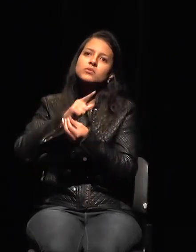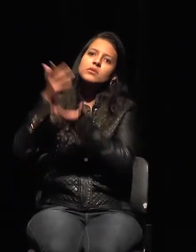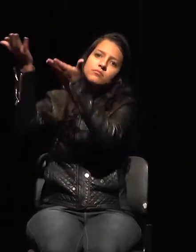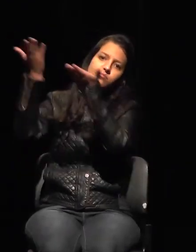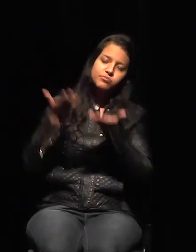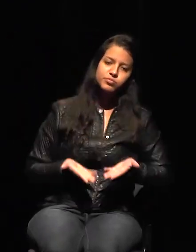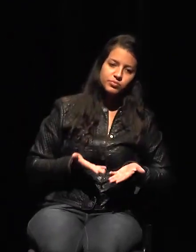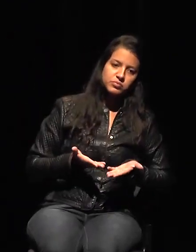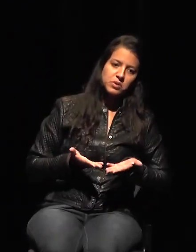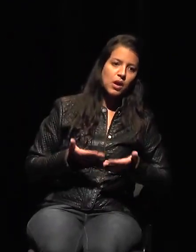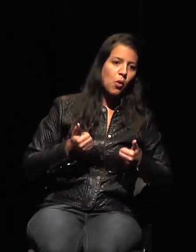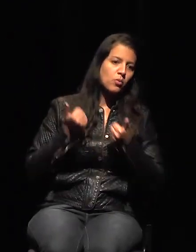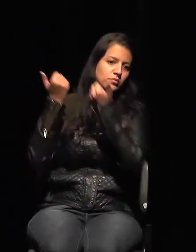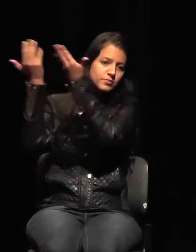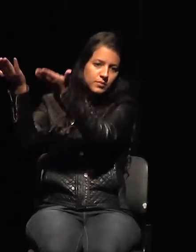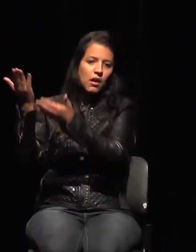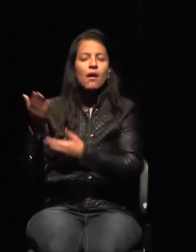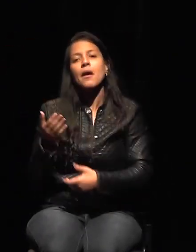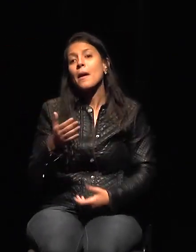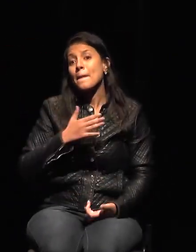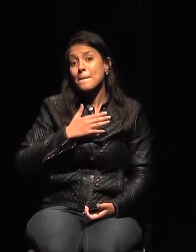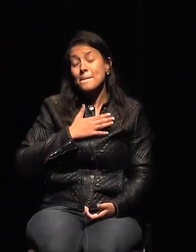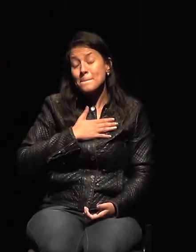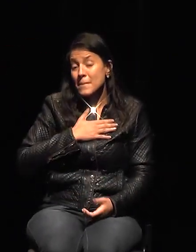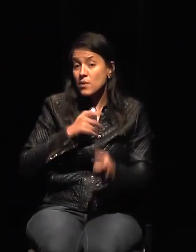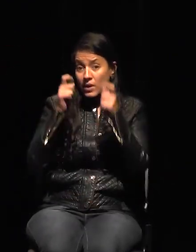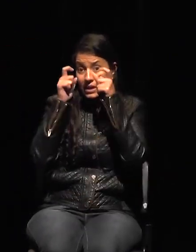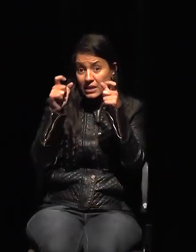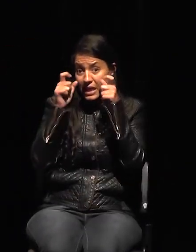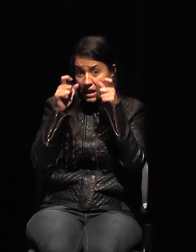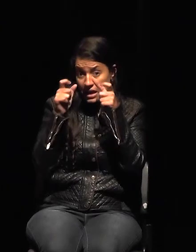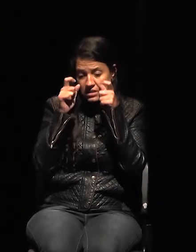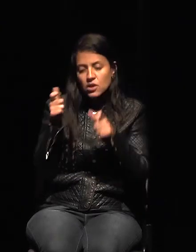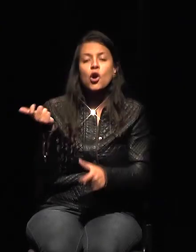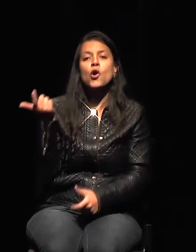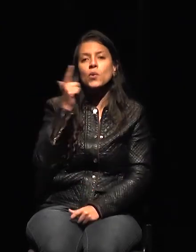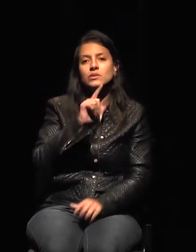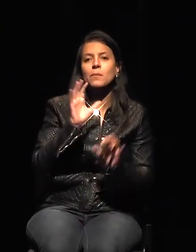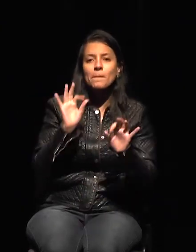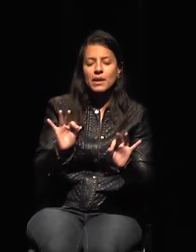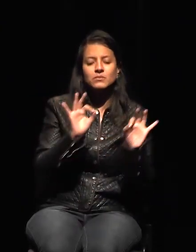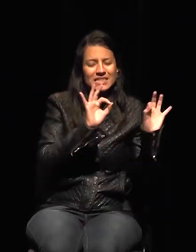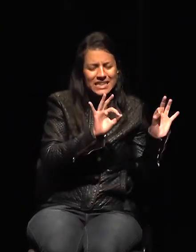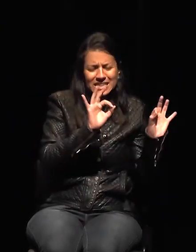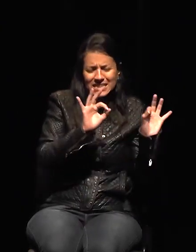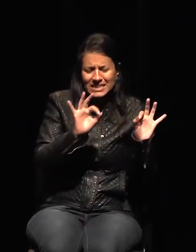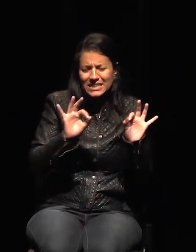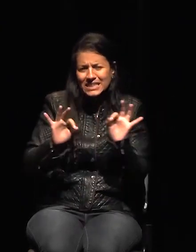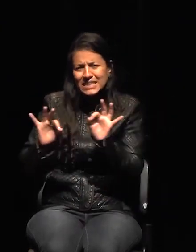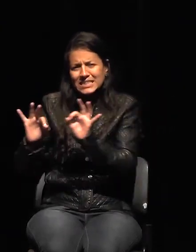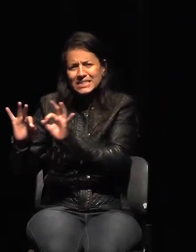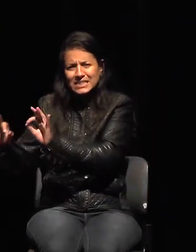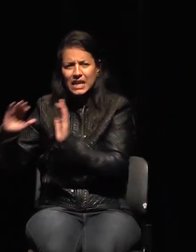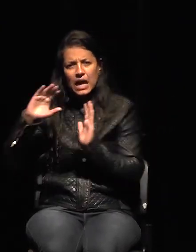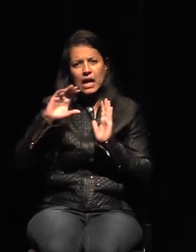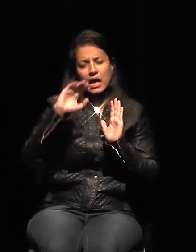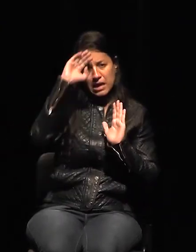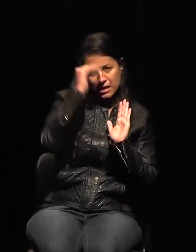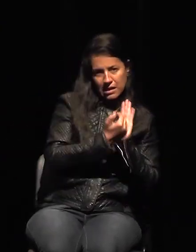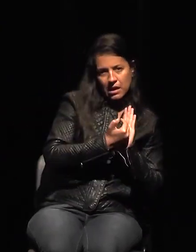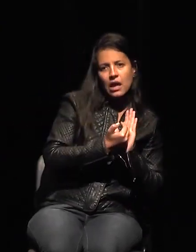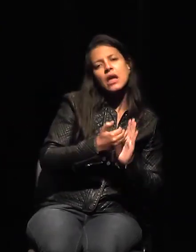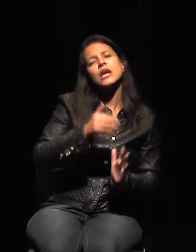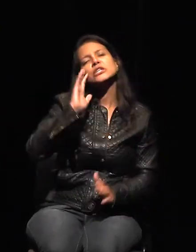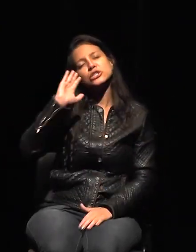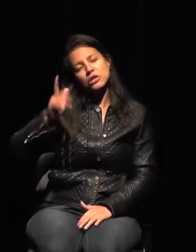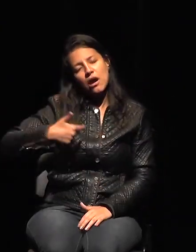el interés en que toda la operación salga correcta. Ya lo dije otras veces, a veces firmamos un contrato y